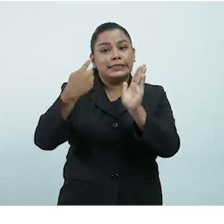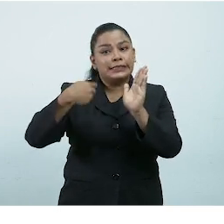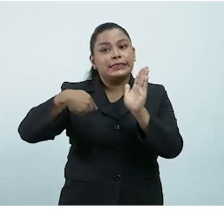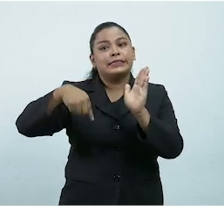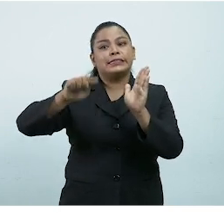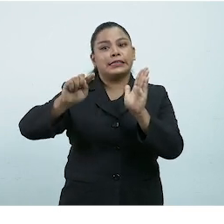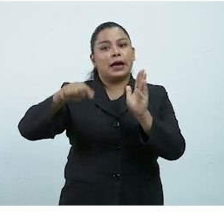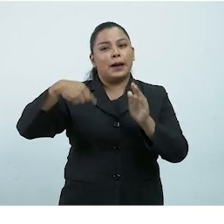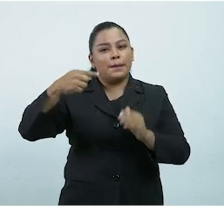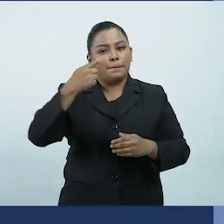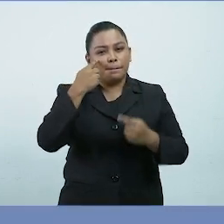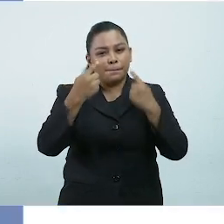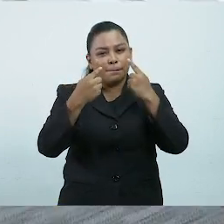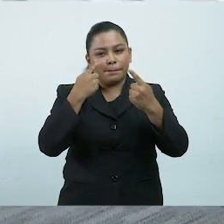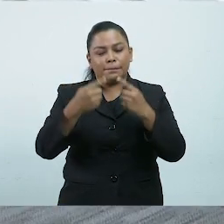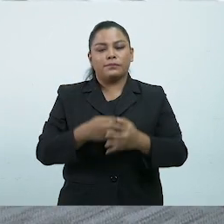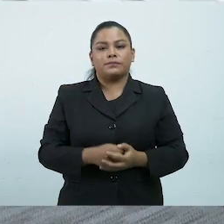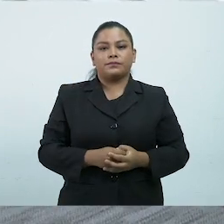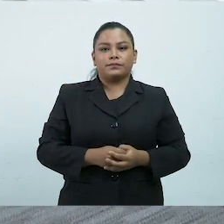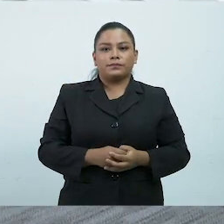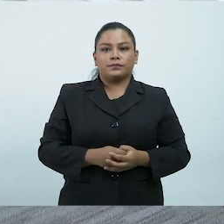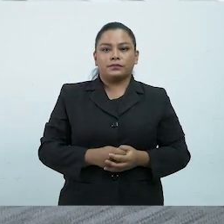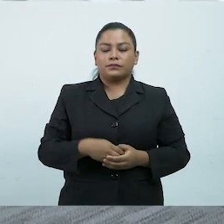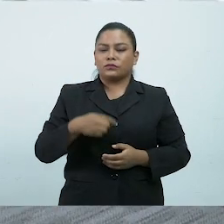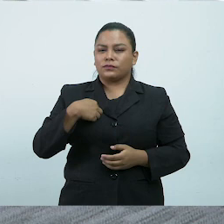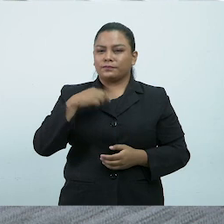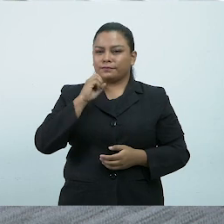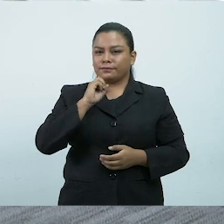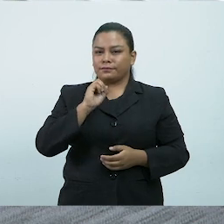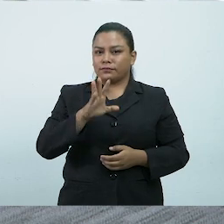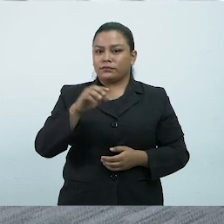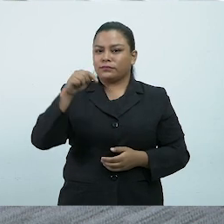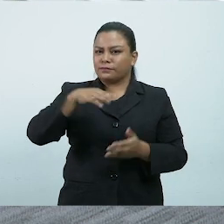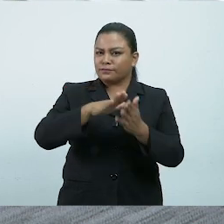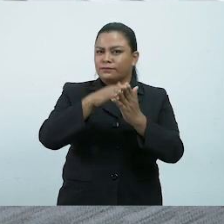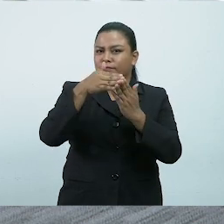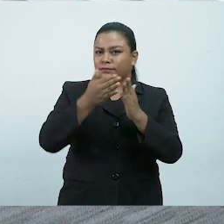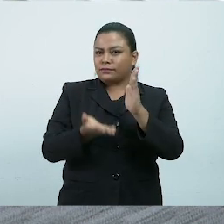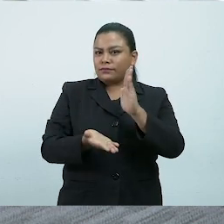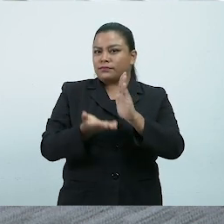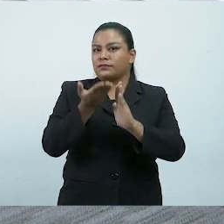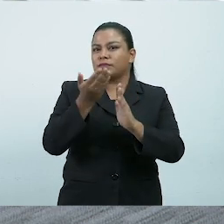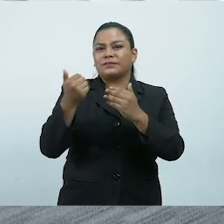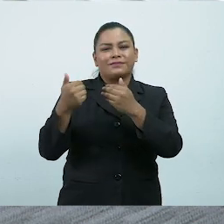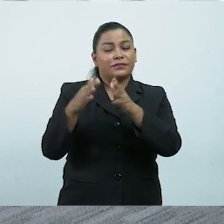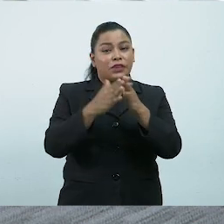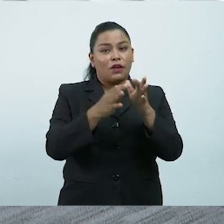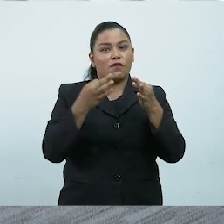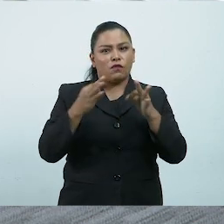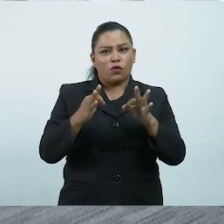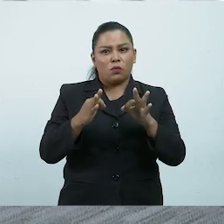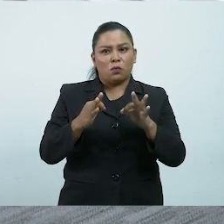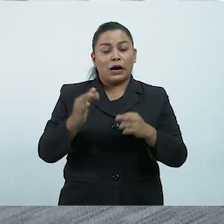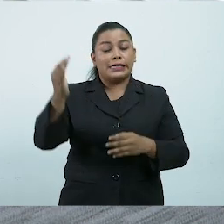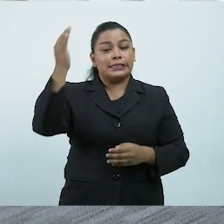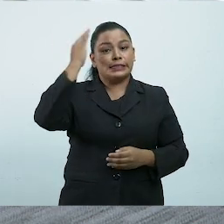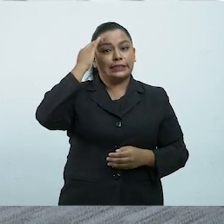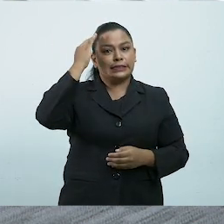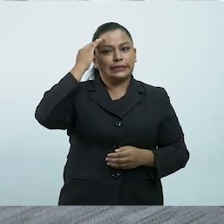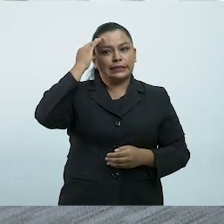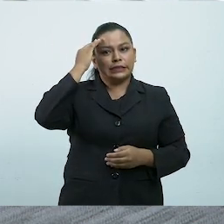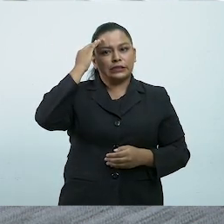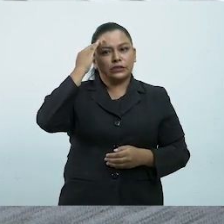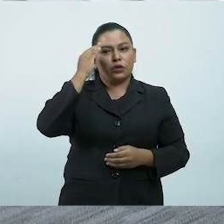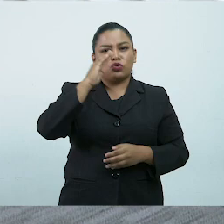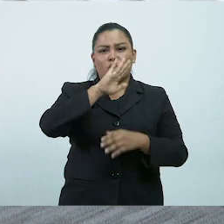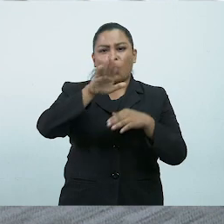monitoreando Les comento, este plan se desarrolla en diversas formas tomándolo establecido